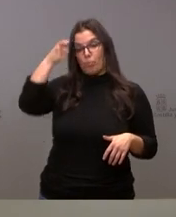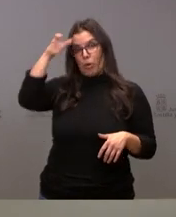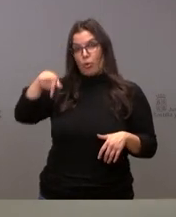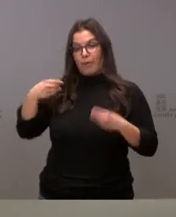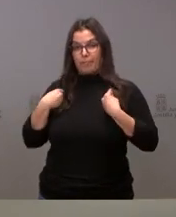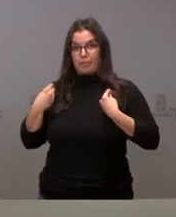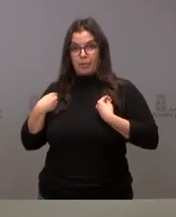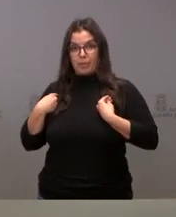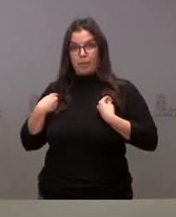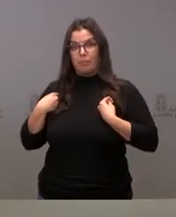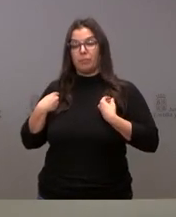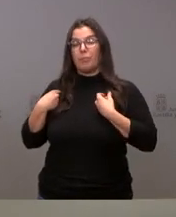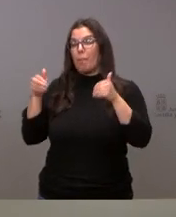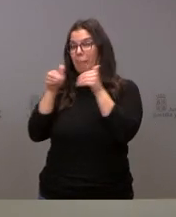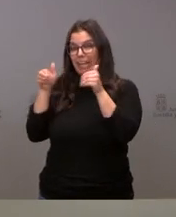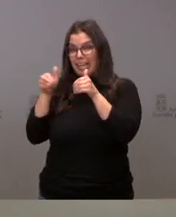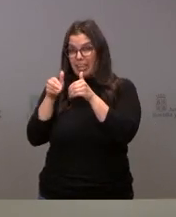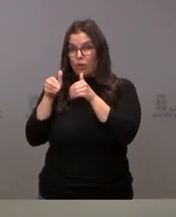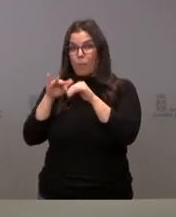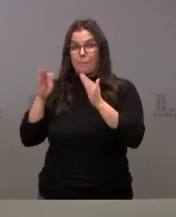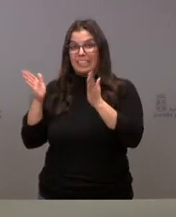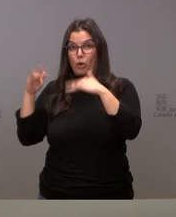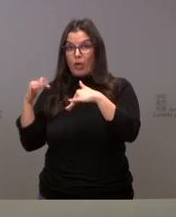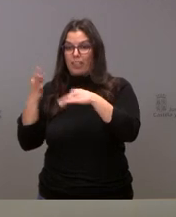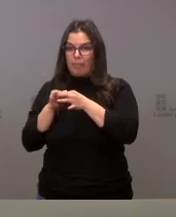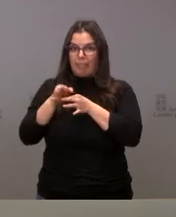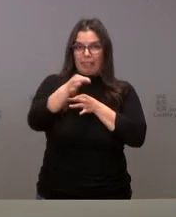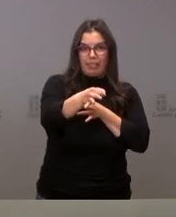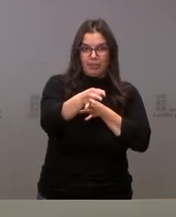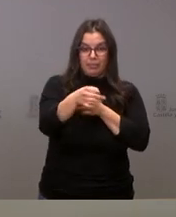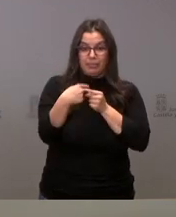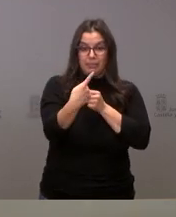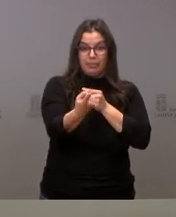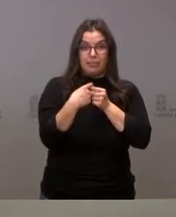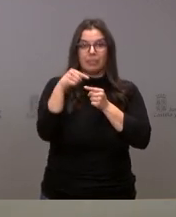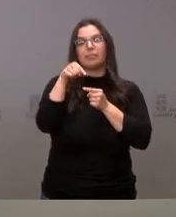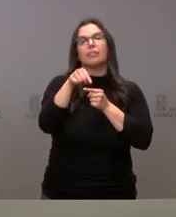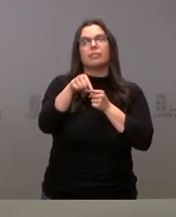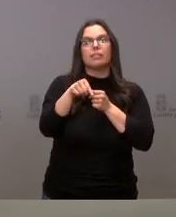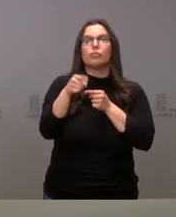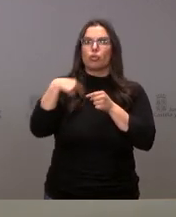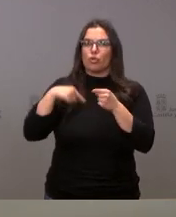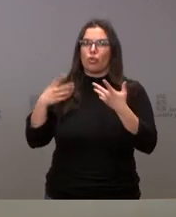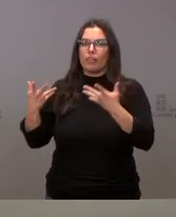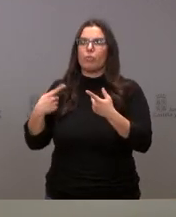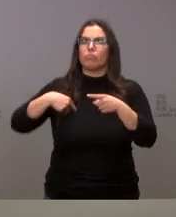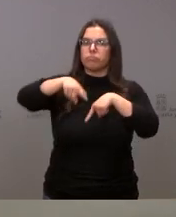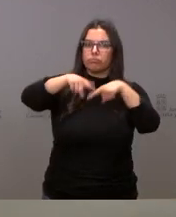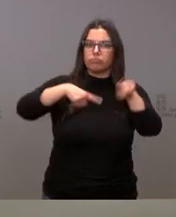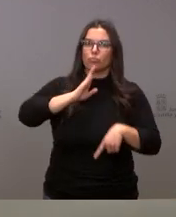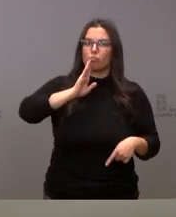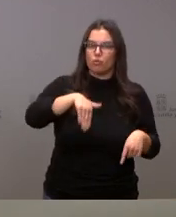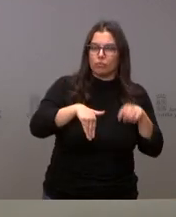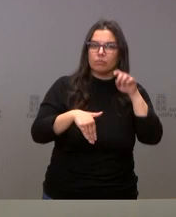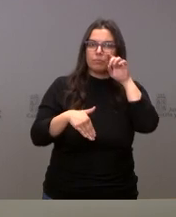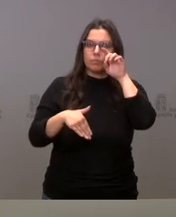habitual o el núcleo de población en el que residen. Para esta iniciativa y para poder hacer un traslado adecuado de electores